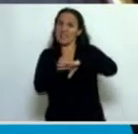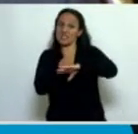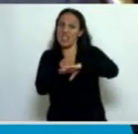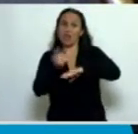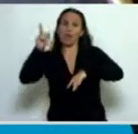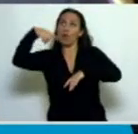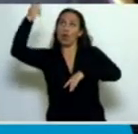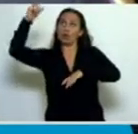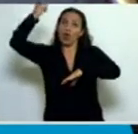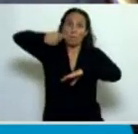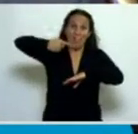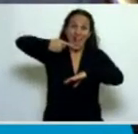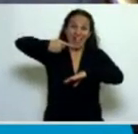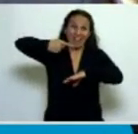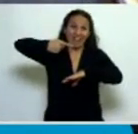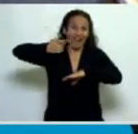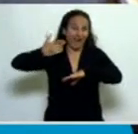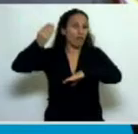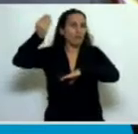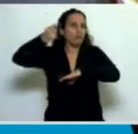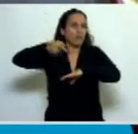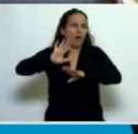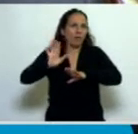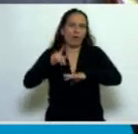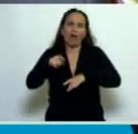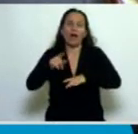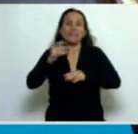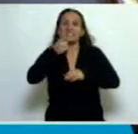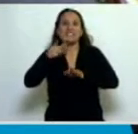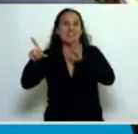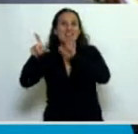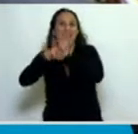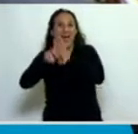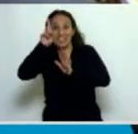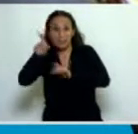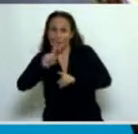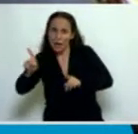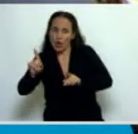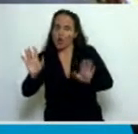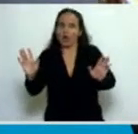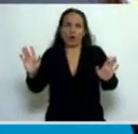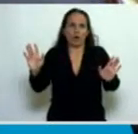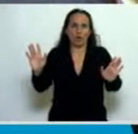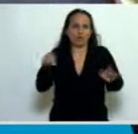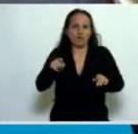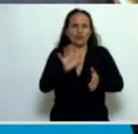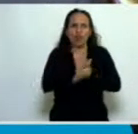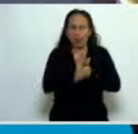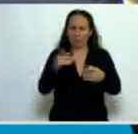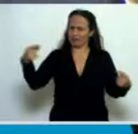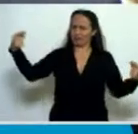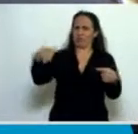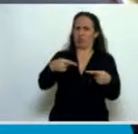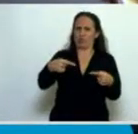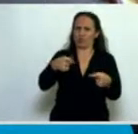parte de los funcionarios superiores son manifiestamente ilegales. Es decir, va en contra absolutamente de